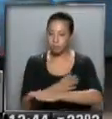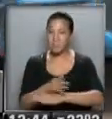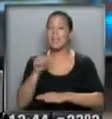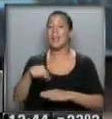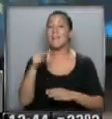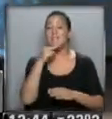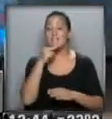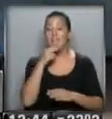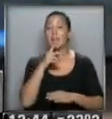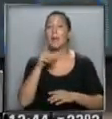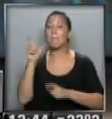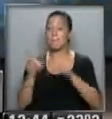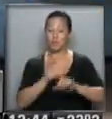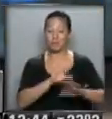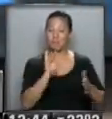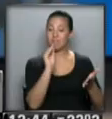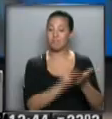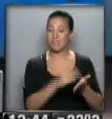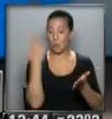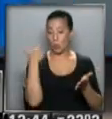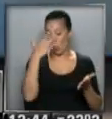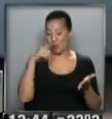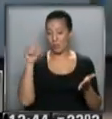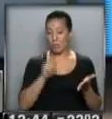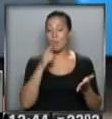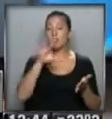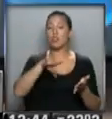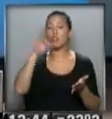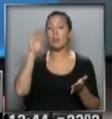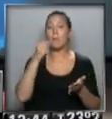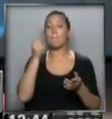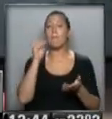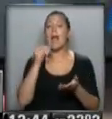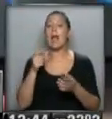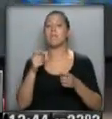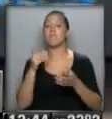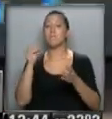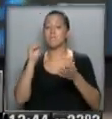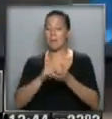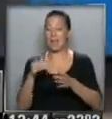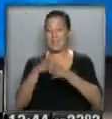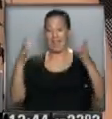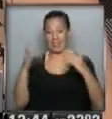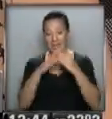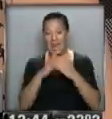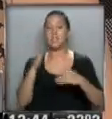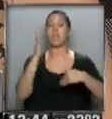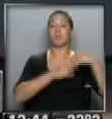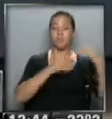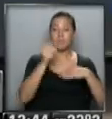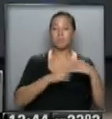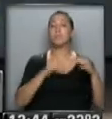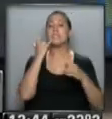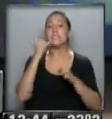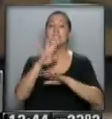este viernes, aquellos que se anotaron durante el último mes, vamos a estar sorteando para ampliación, para terminación y para construcción de viviendas. Hay más de